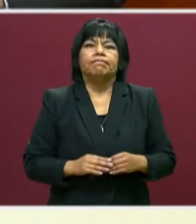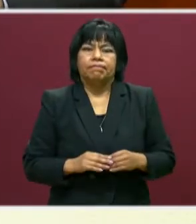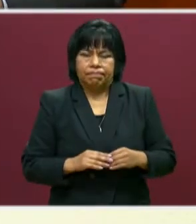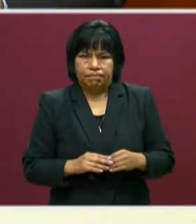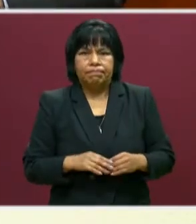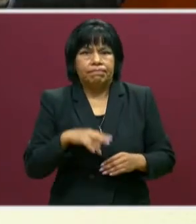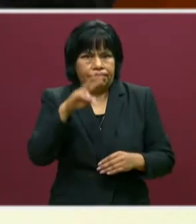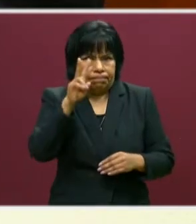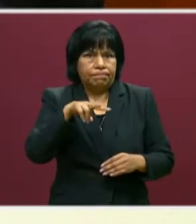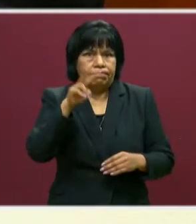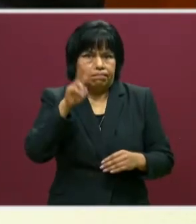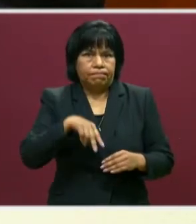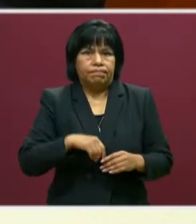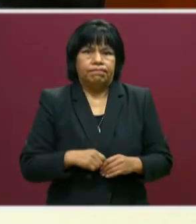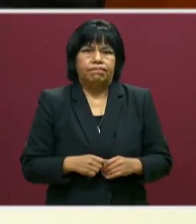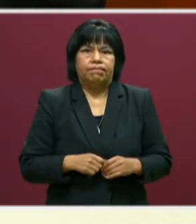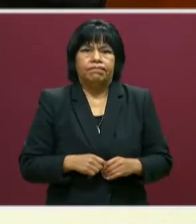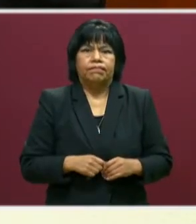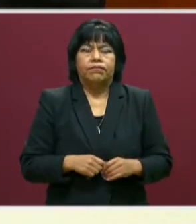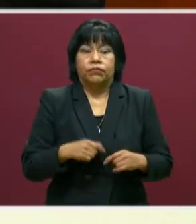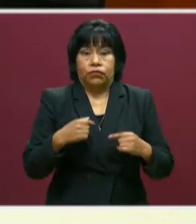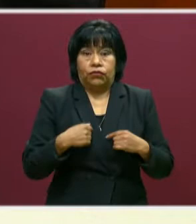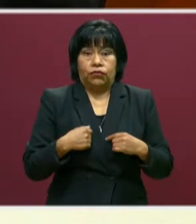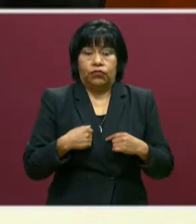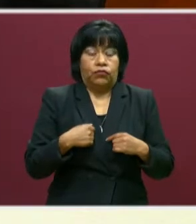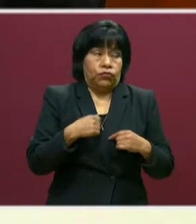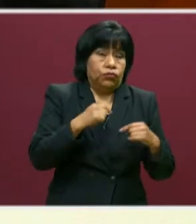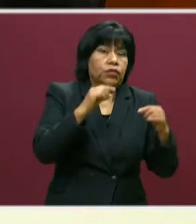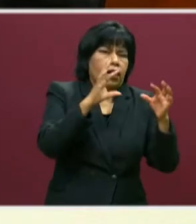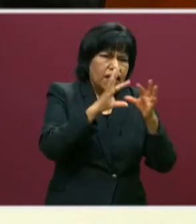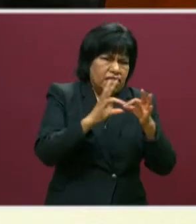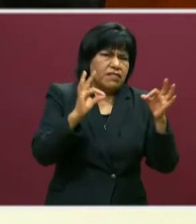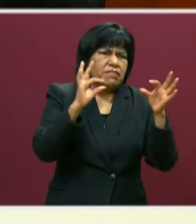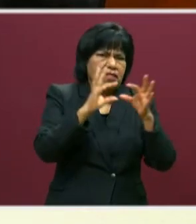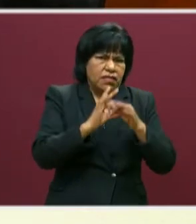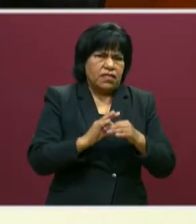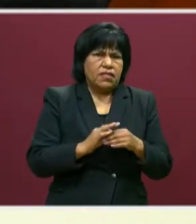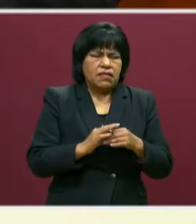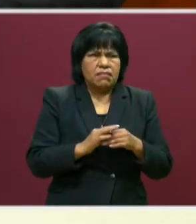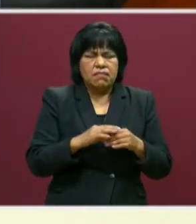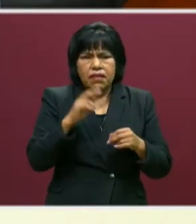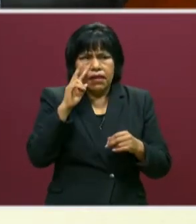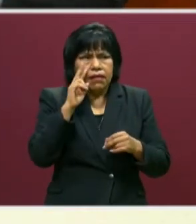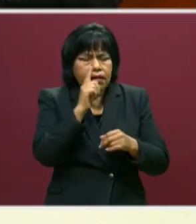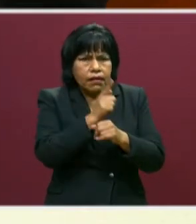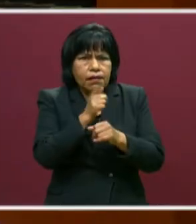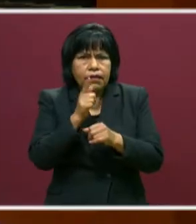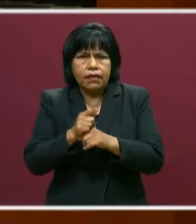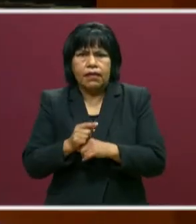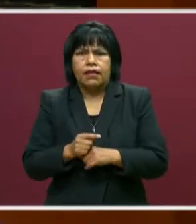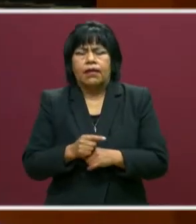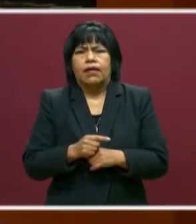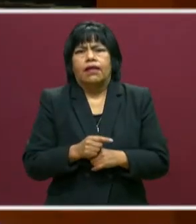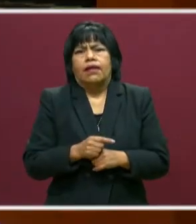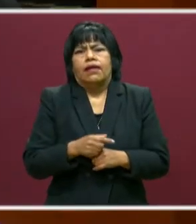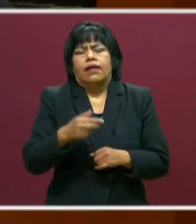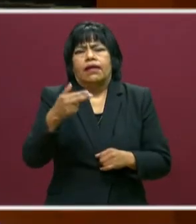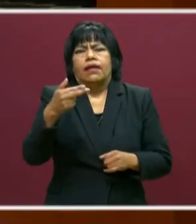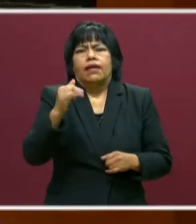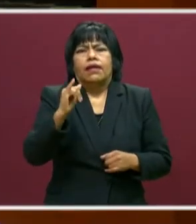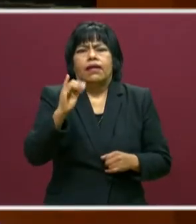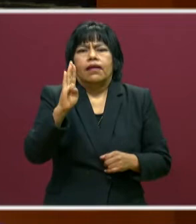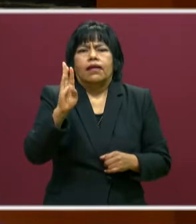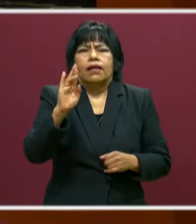voy a ir recapitulando para que se vaya concibiendo. Que el modelo híbrido integra